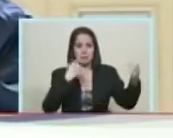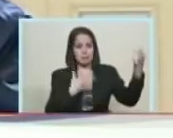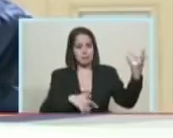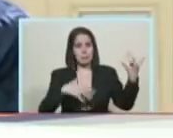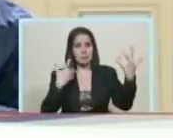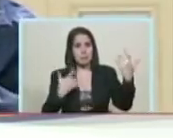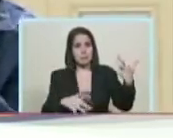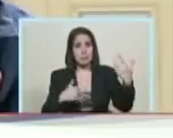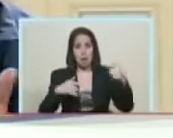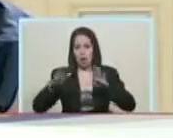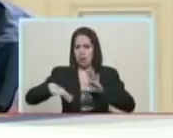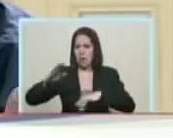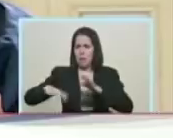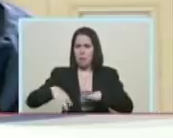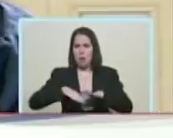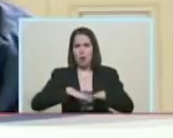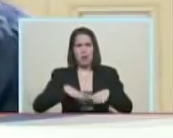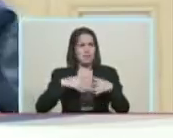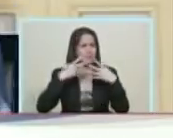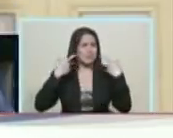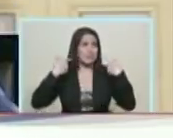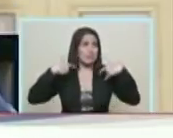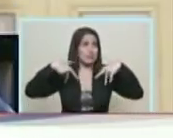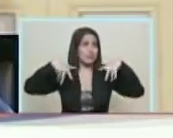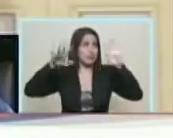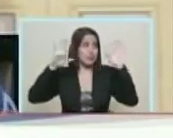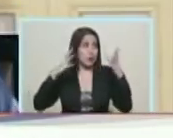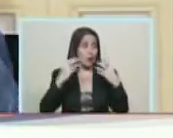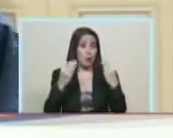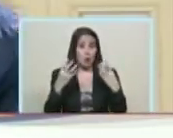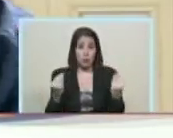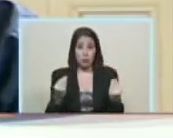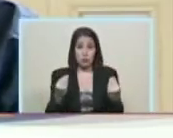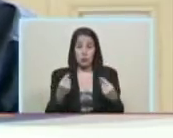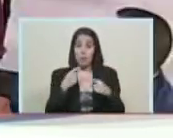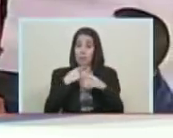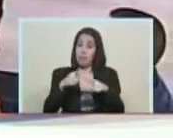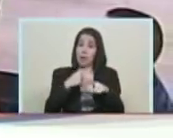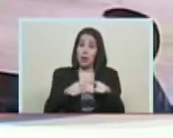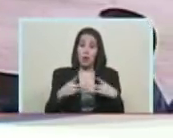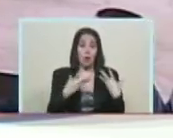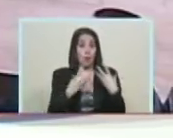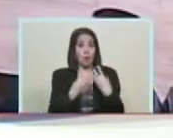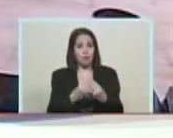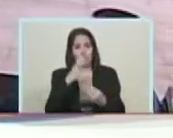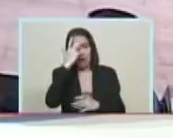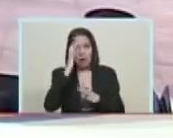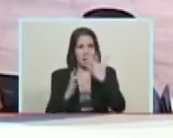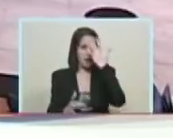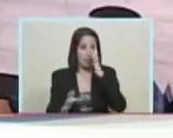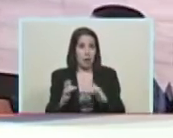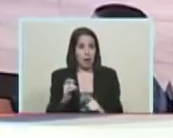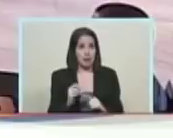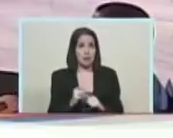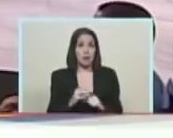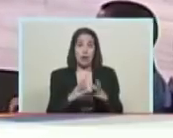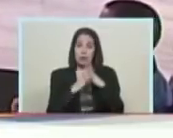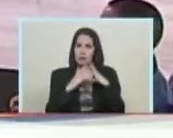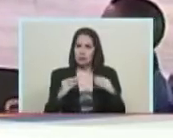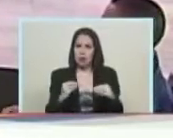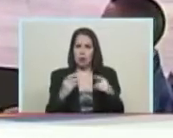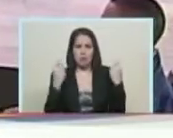costa en fin una explosión cultural que tiene como pretexto el carnaval. Pero además toda la expresividad